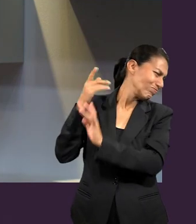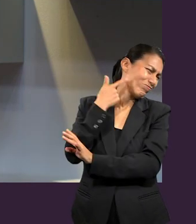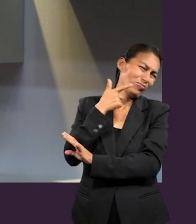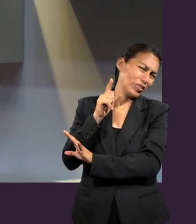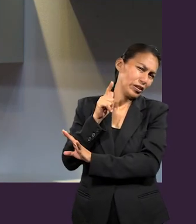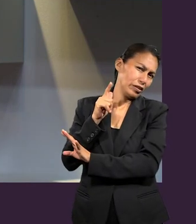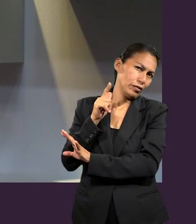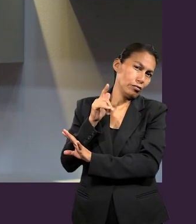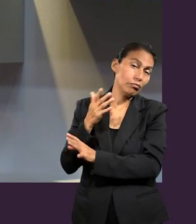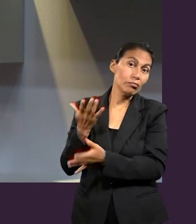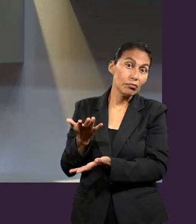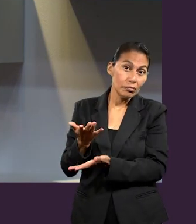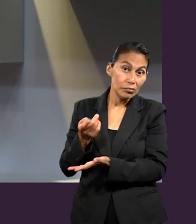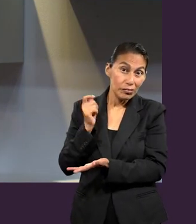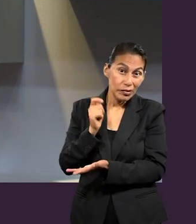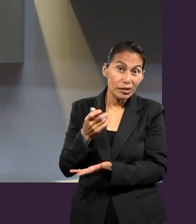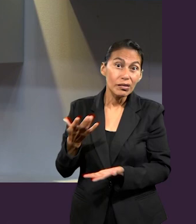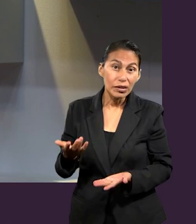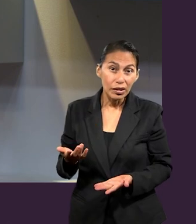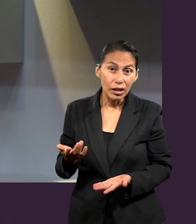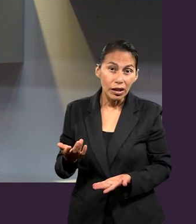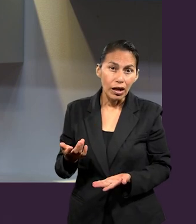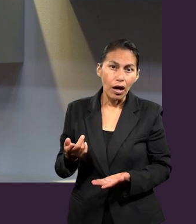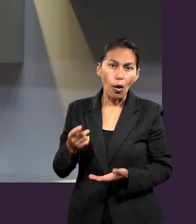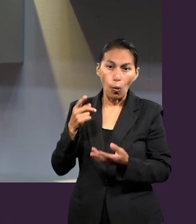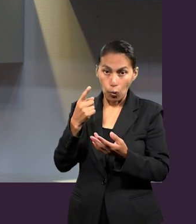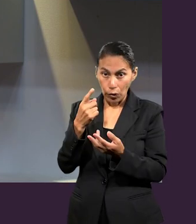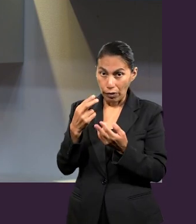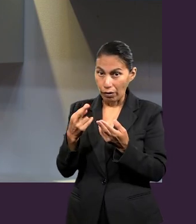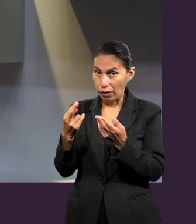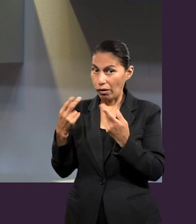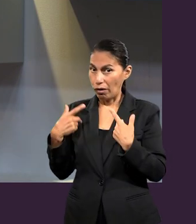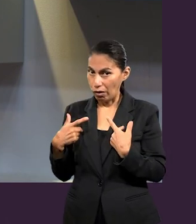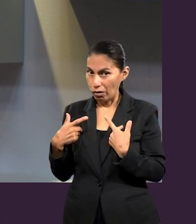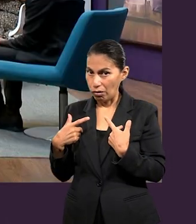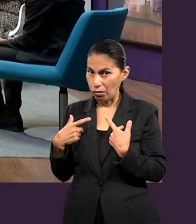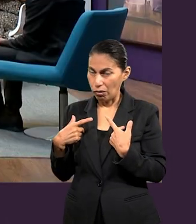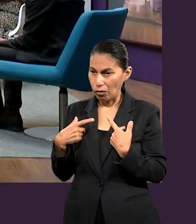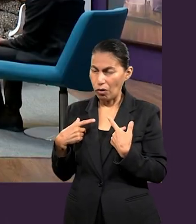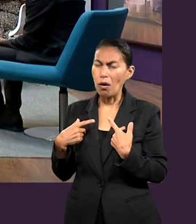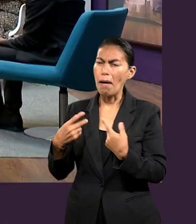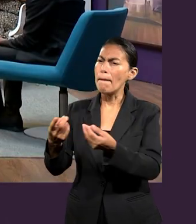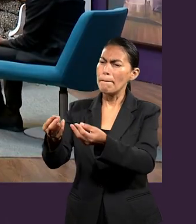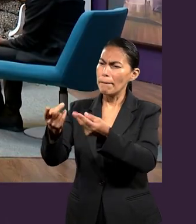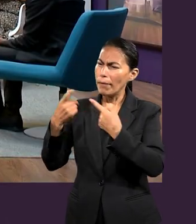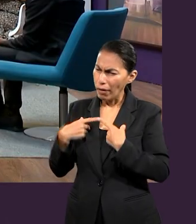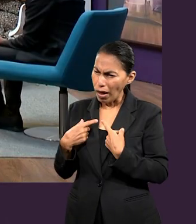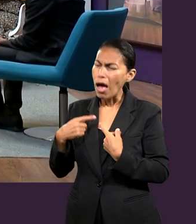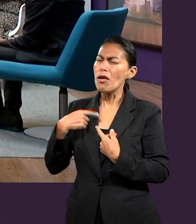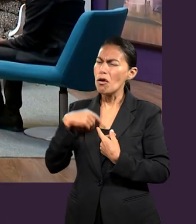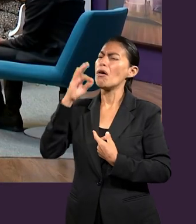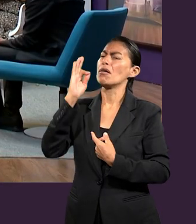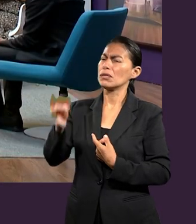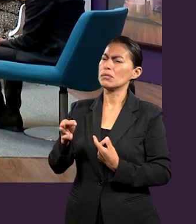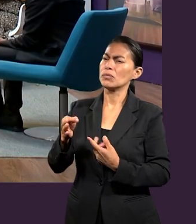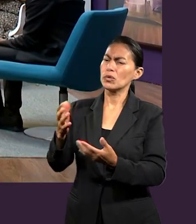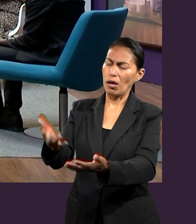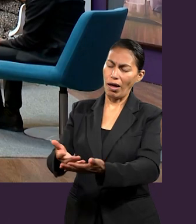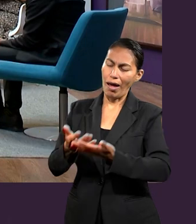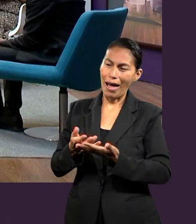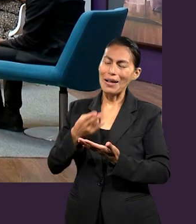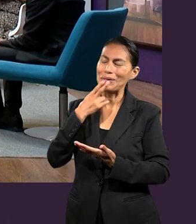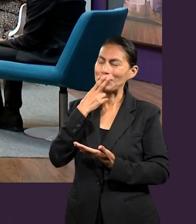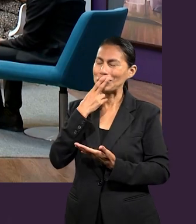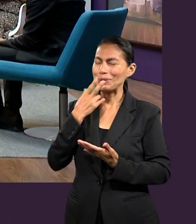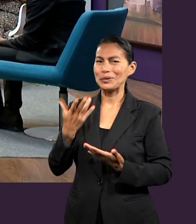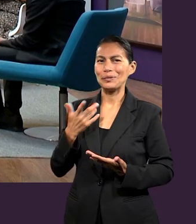a veces yo le digo a las personas para que ese regalo sea efectivo, ¿qué tengo que hacer? Aceptarlo. Y número dos, usarlo,